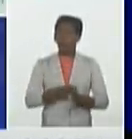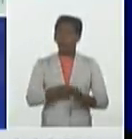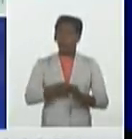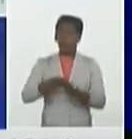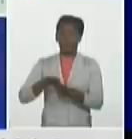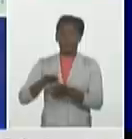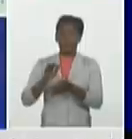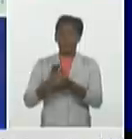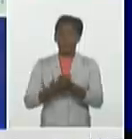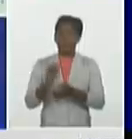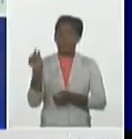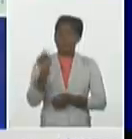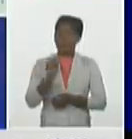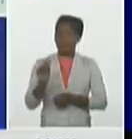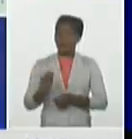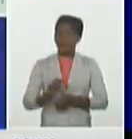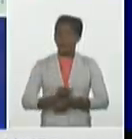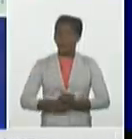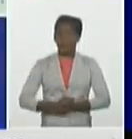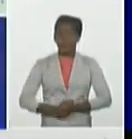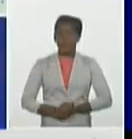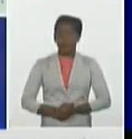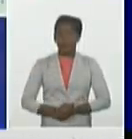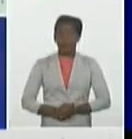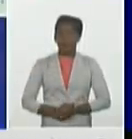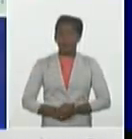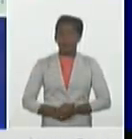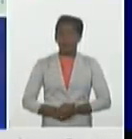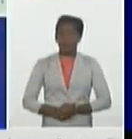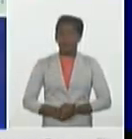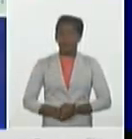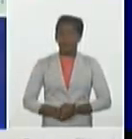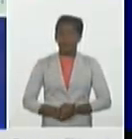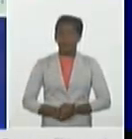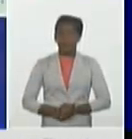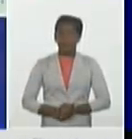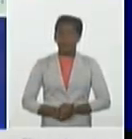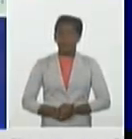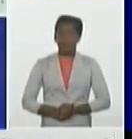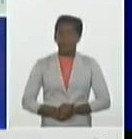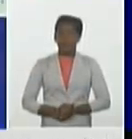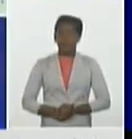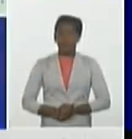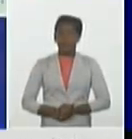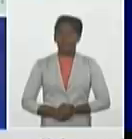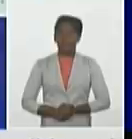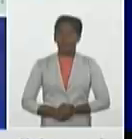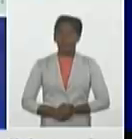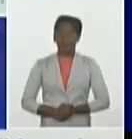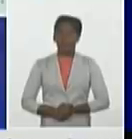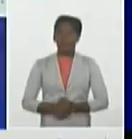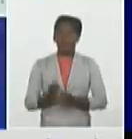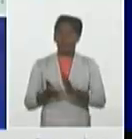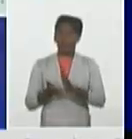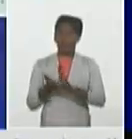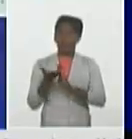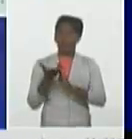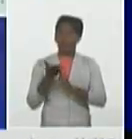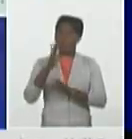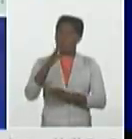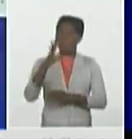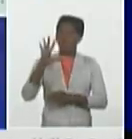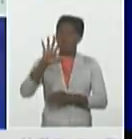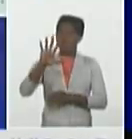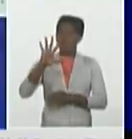de manera importante el número de casos confirmados ayer 110 en Tistal 50 más que la